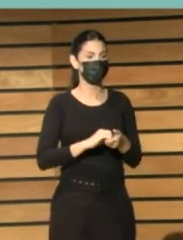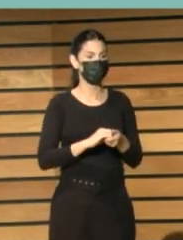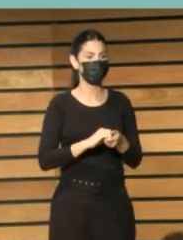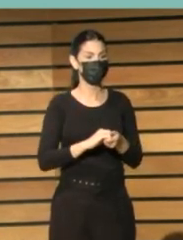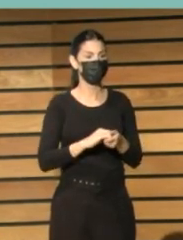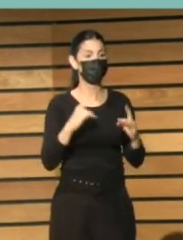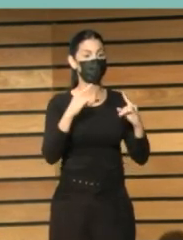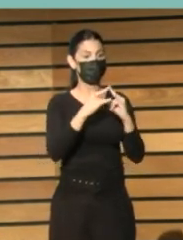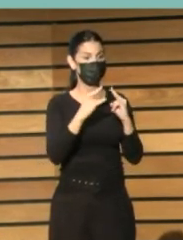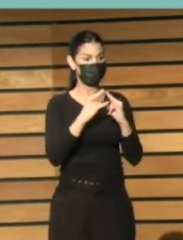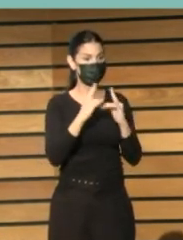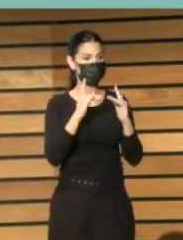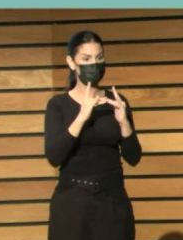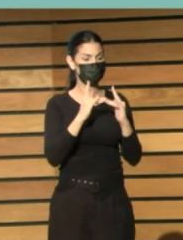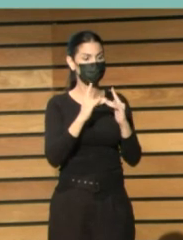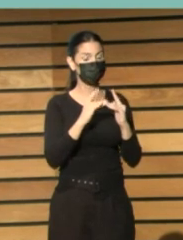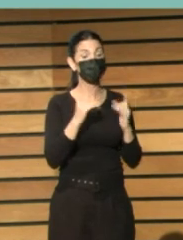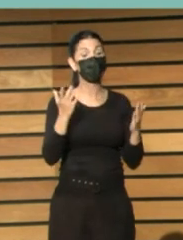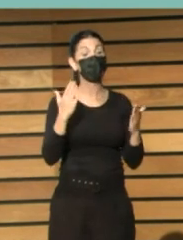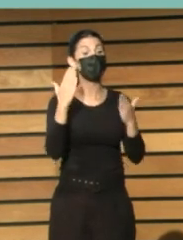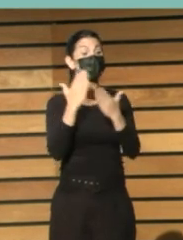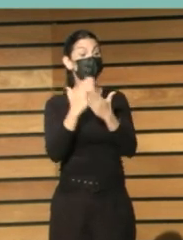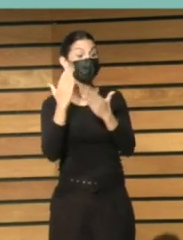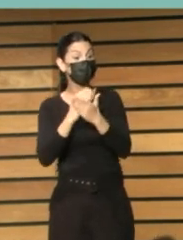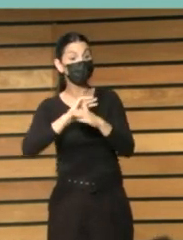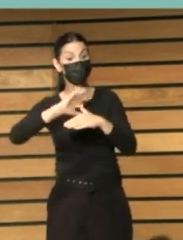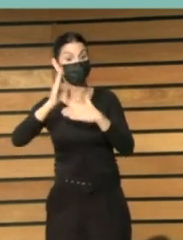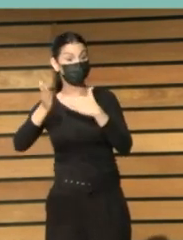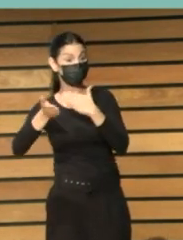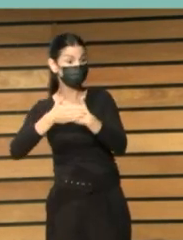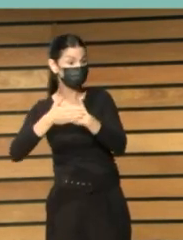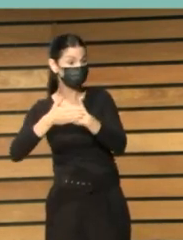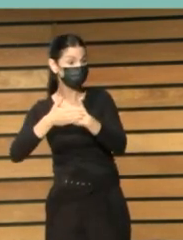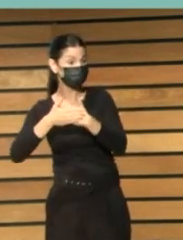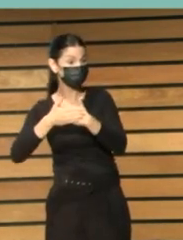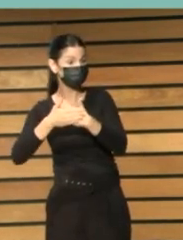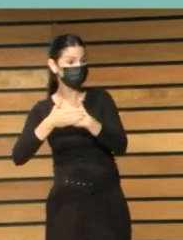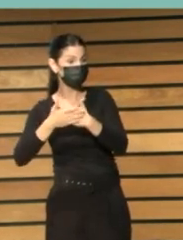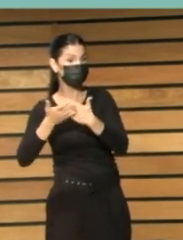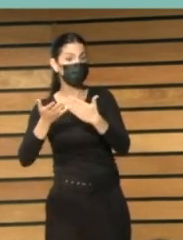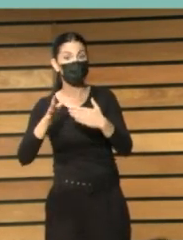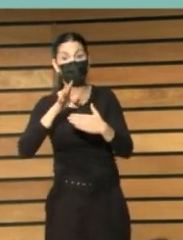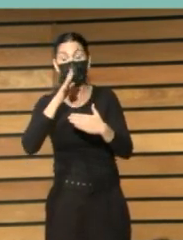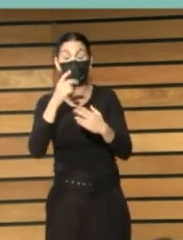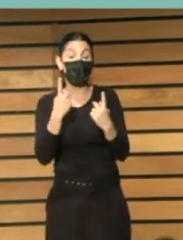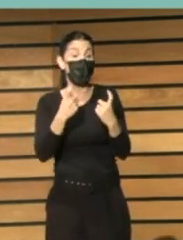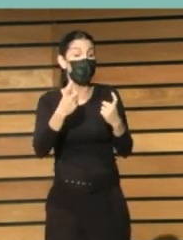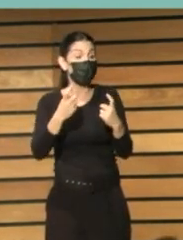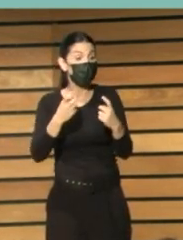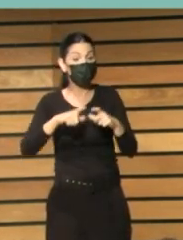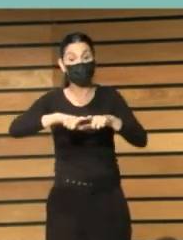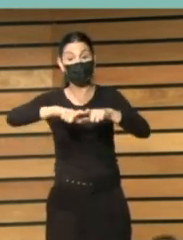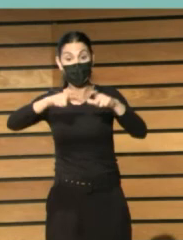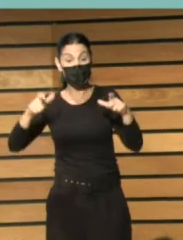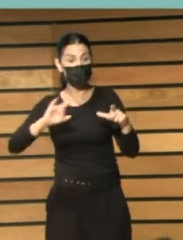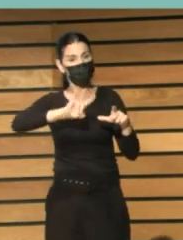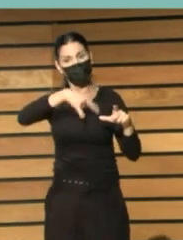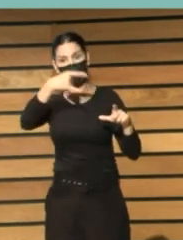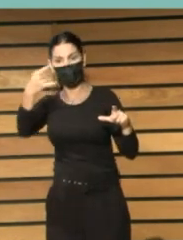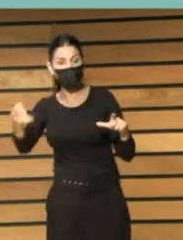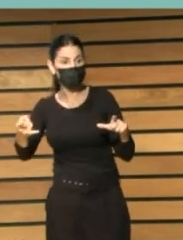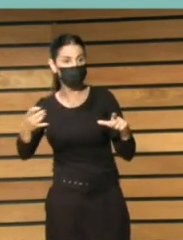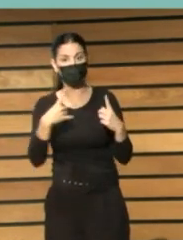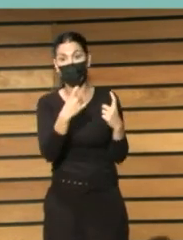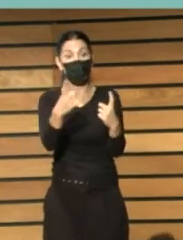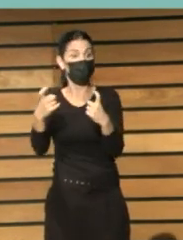bibliotecas escolares las cerraron para duplicar aulas porque era necesario